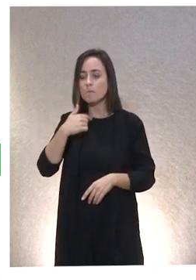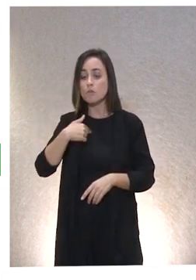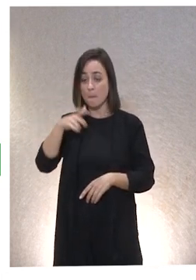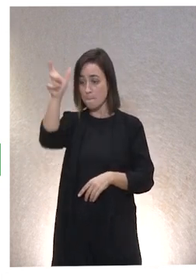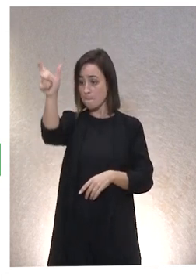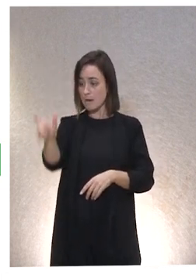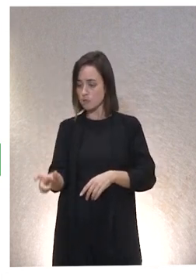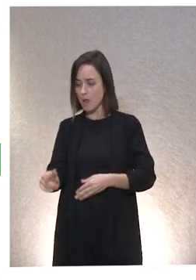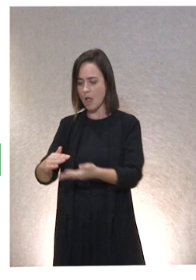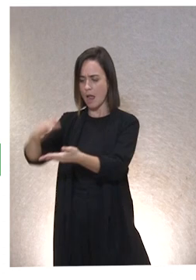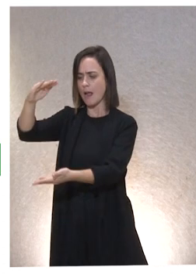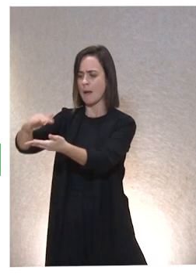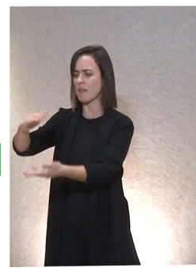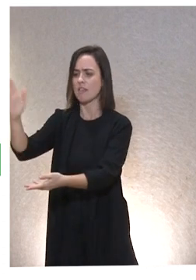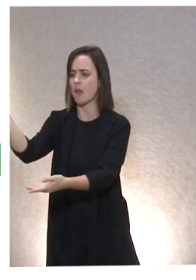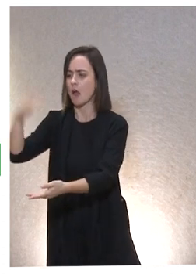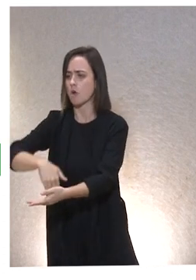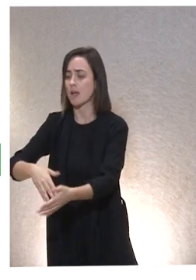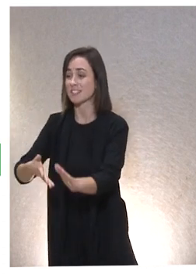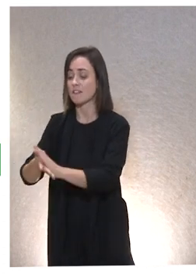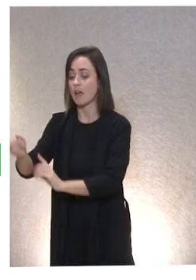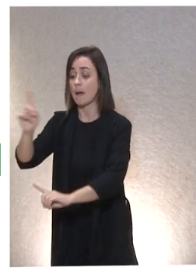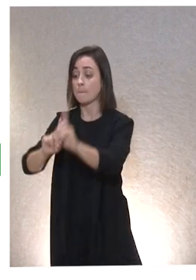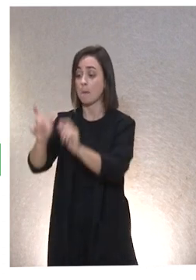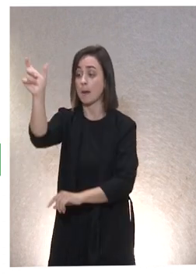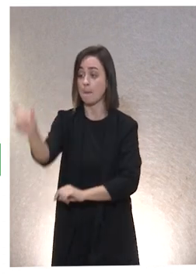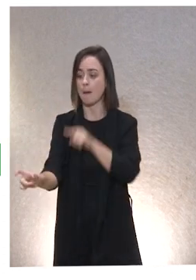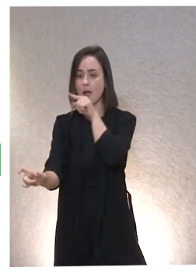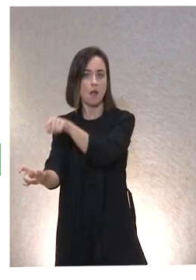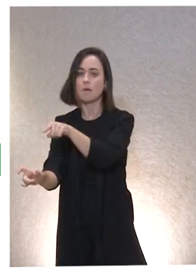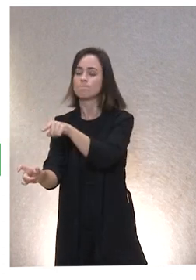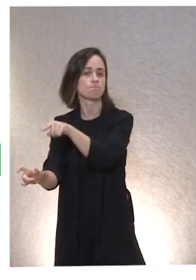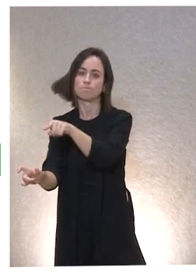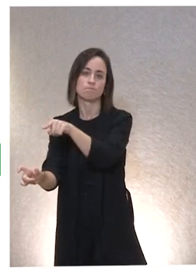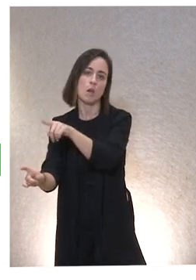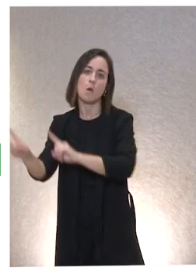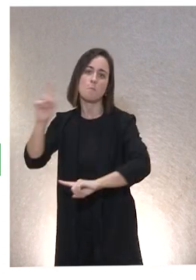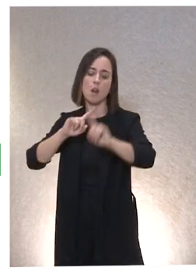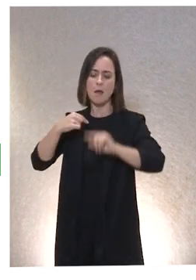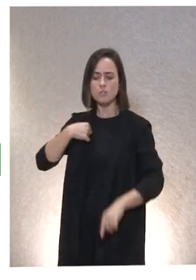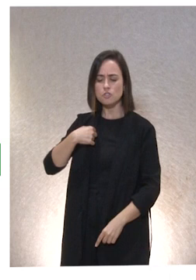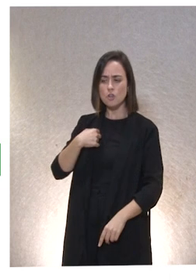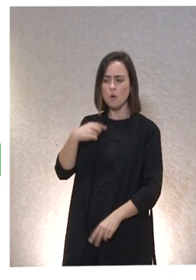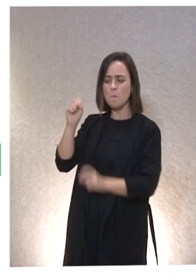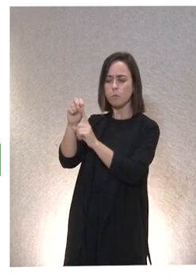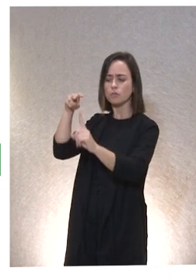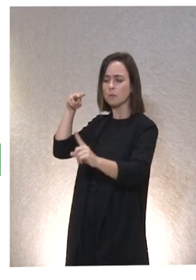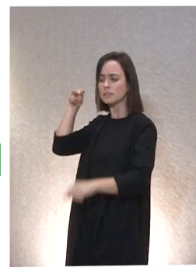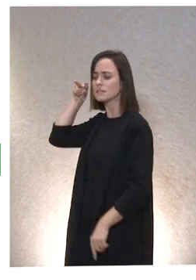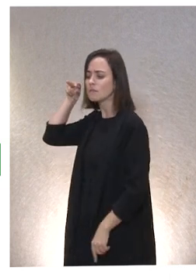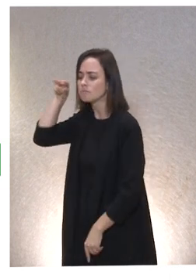alguien, el problema no está en la persona a la que no le ves capacidades. El problema está en tu mirada de esa persona.